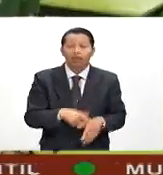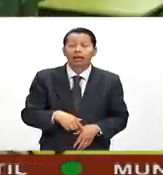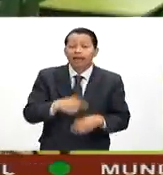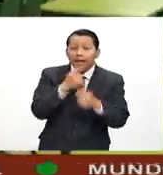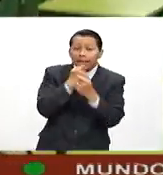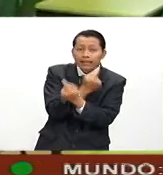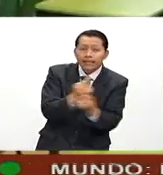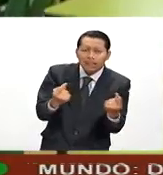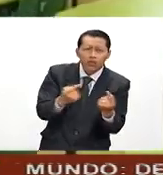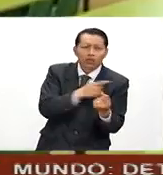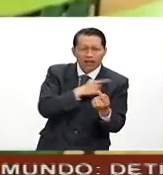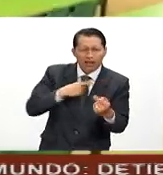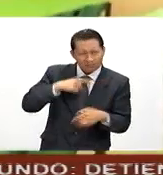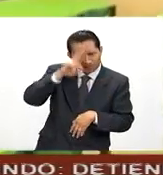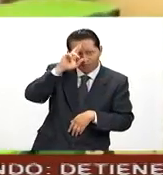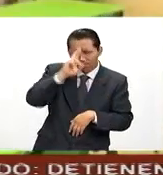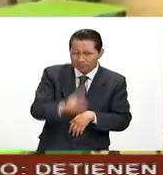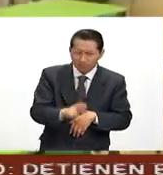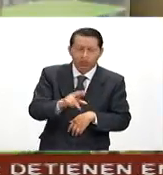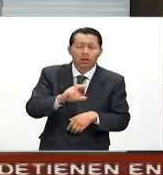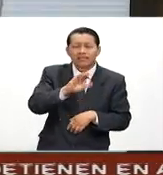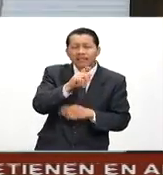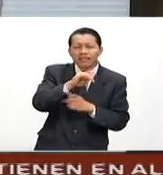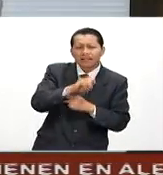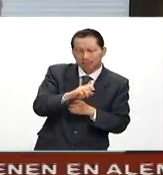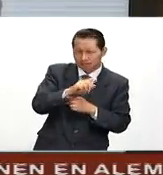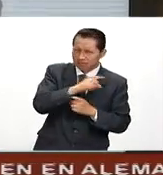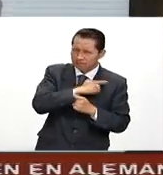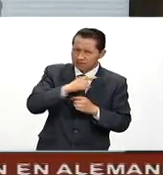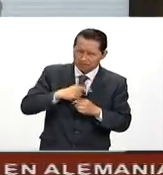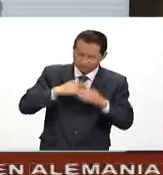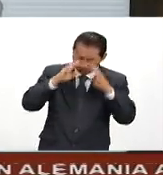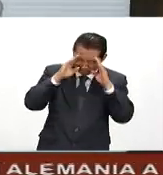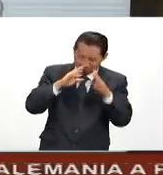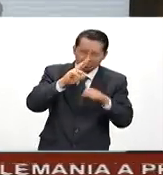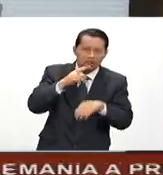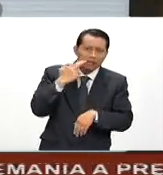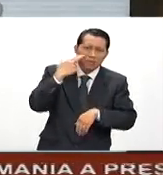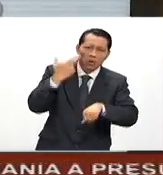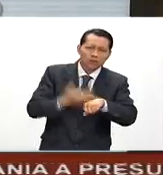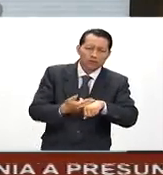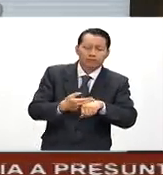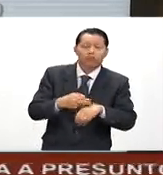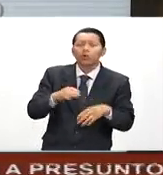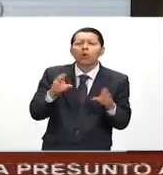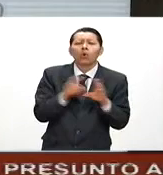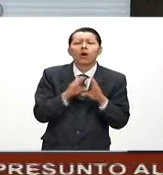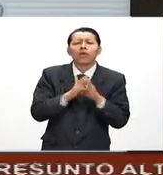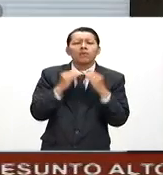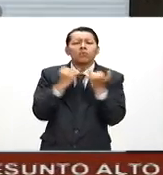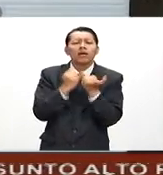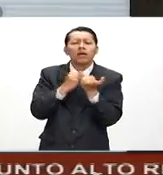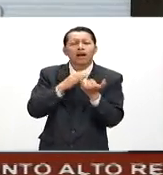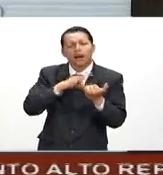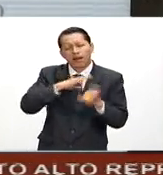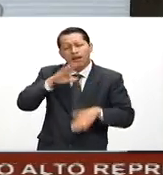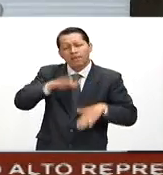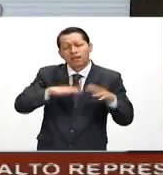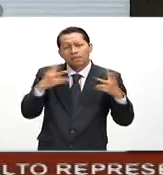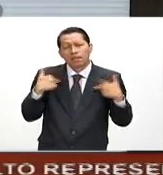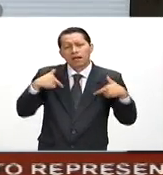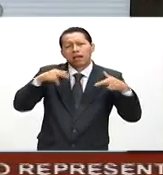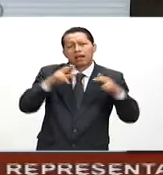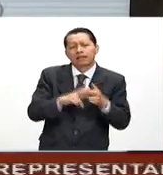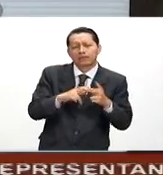magisterial, señala el secretario de Educación Pública, Aurelio Nuño. Ni pueden pagar el que exista diferencias entre algunos maestros